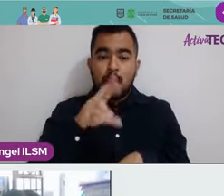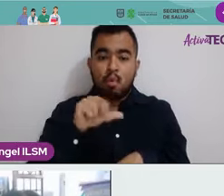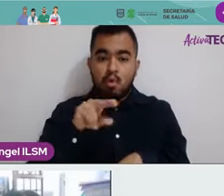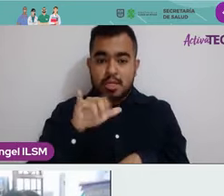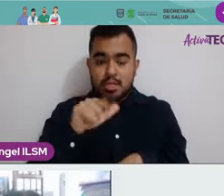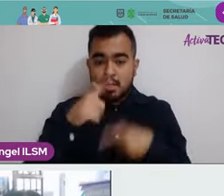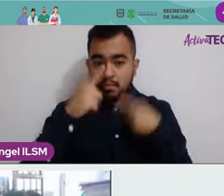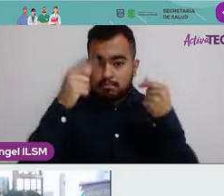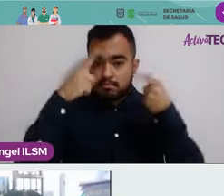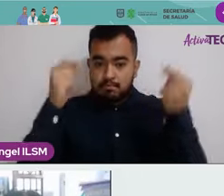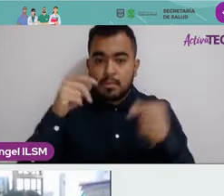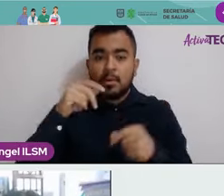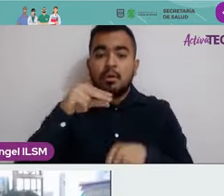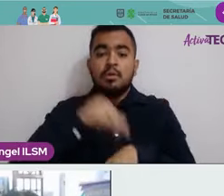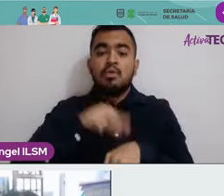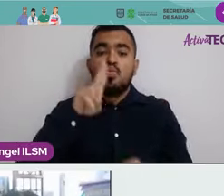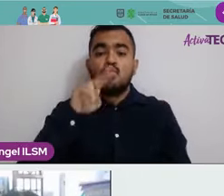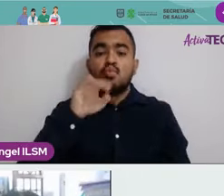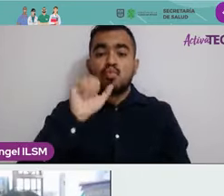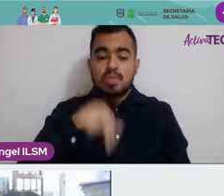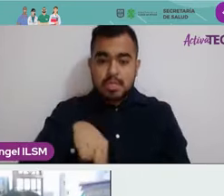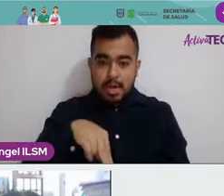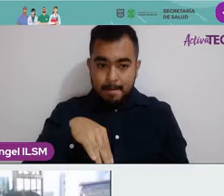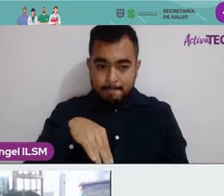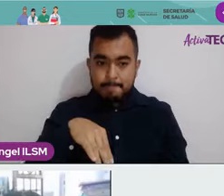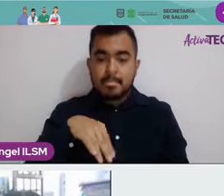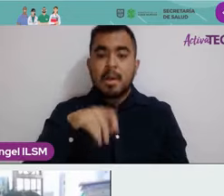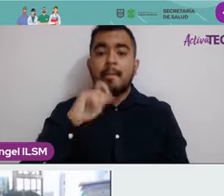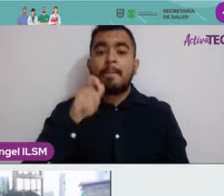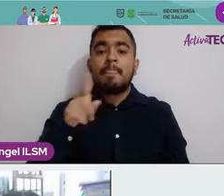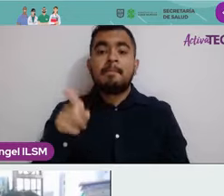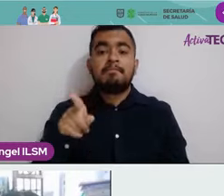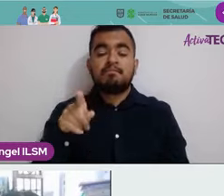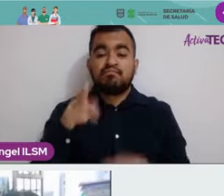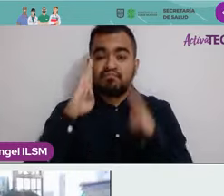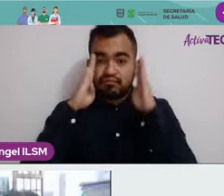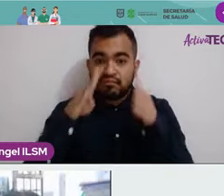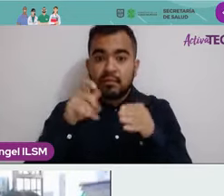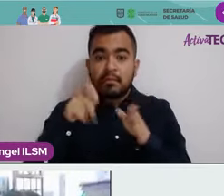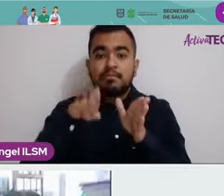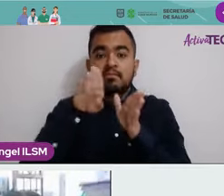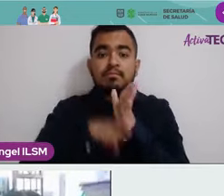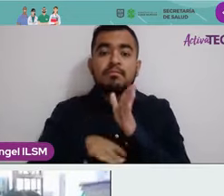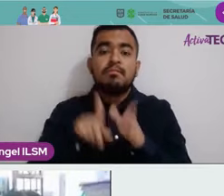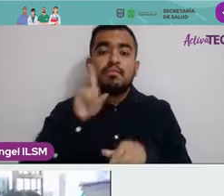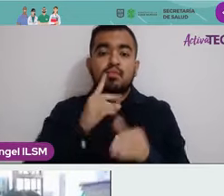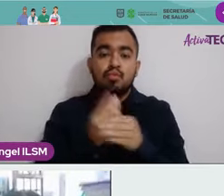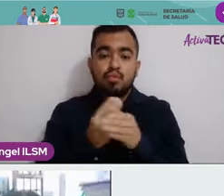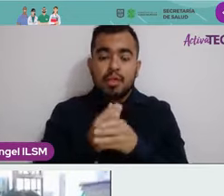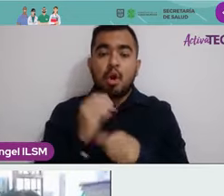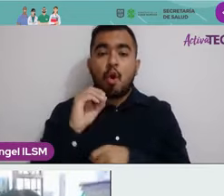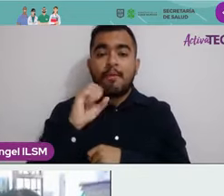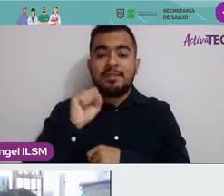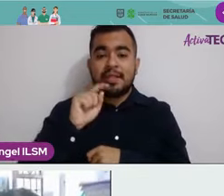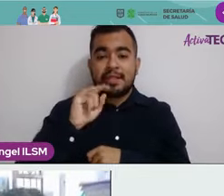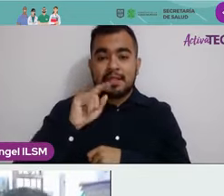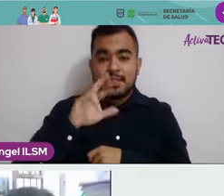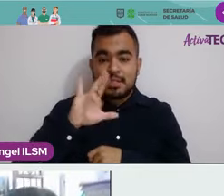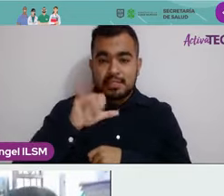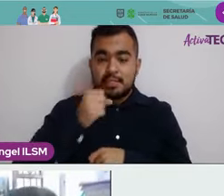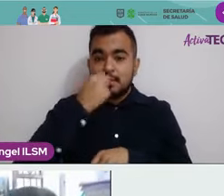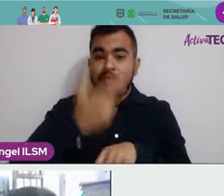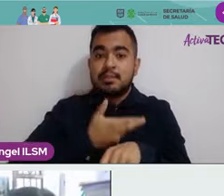Facultad de Medicina de la UNAM, es especialista en ginecología y obstetricia por la Secretaría de Salud de la